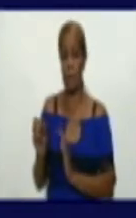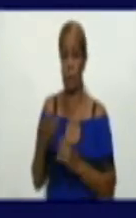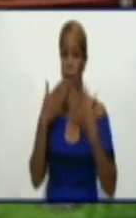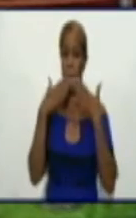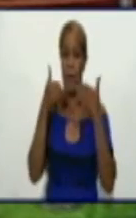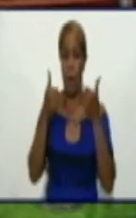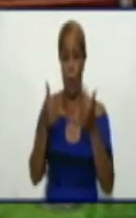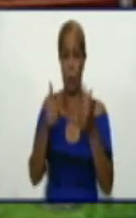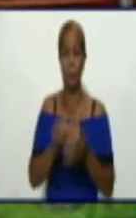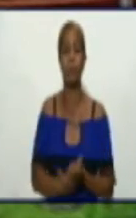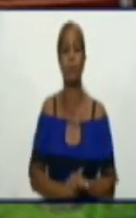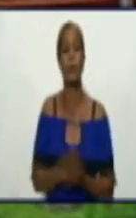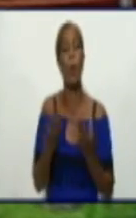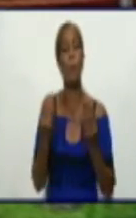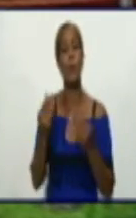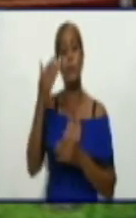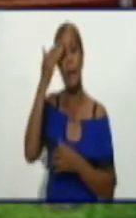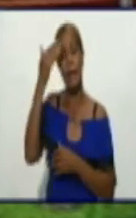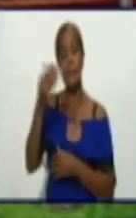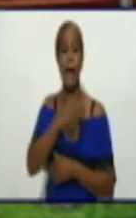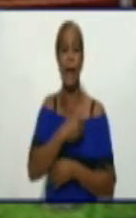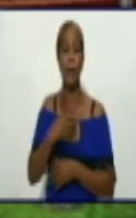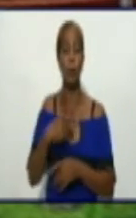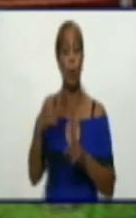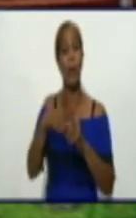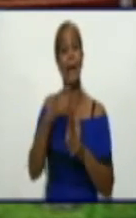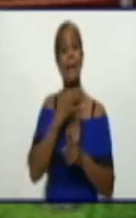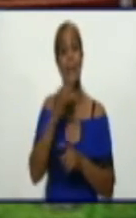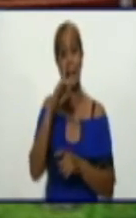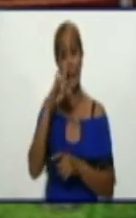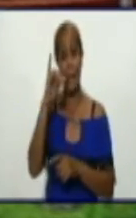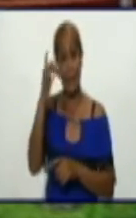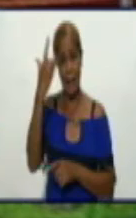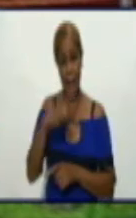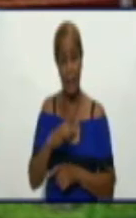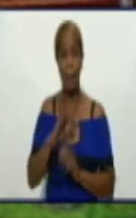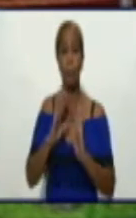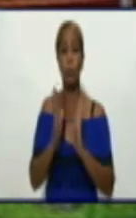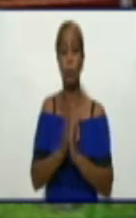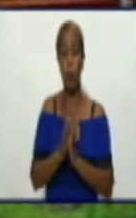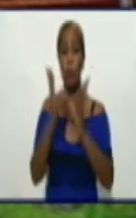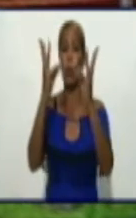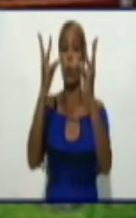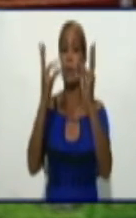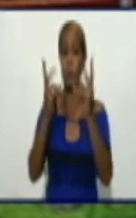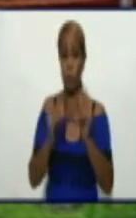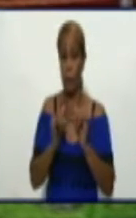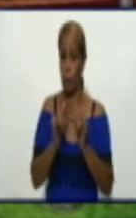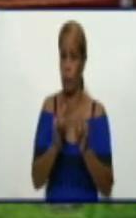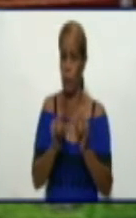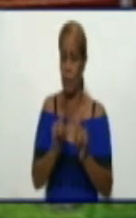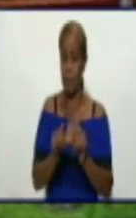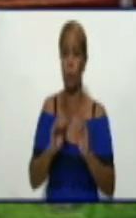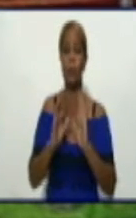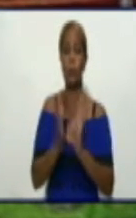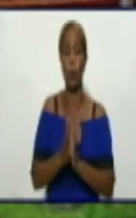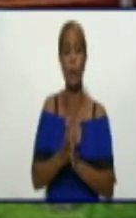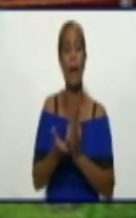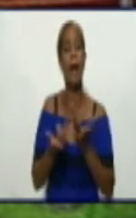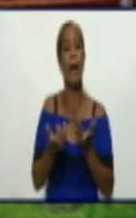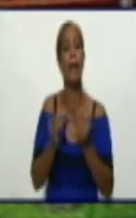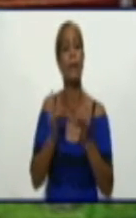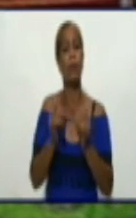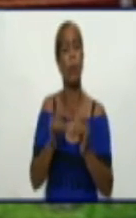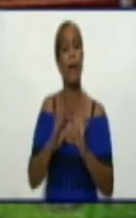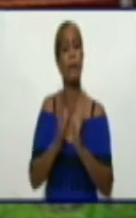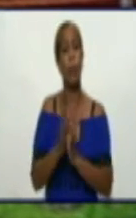Muchísimas gracias a la doctora Kenia González Medina por todos estos datos que acaba de ofrecernos relacionados a la situación epidemiológica